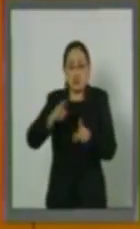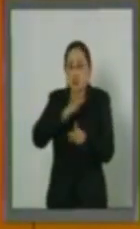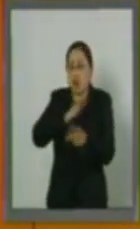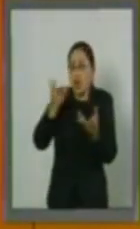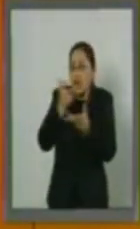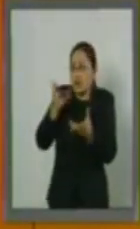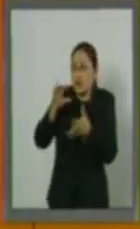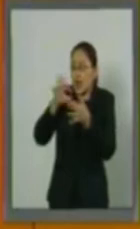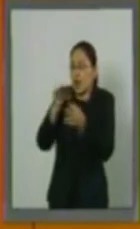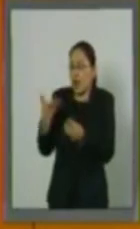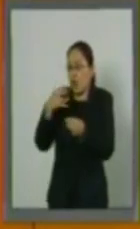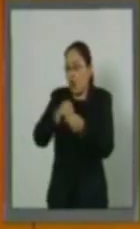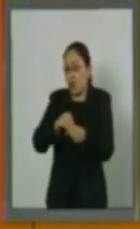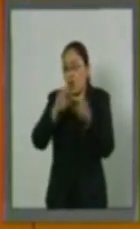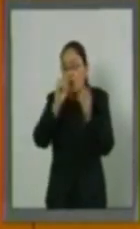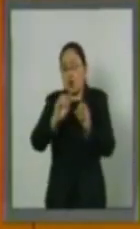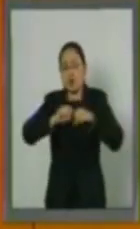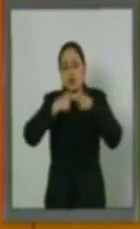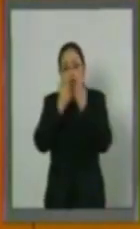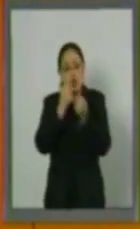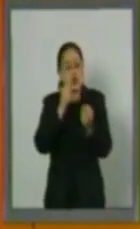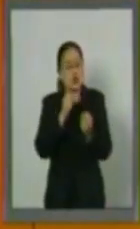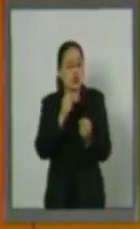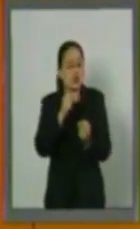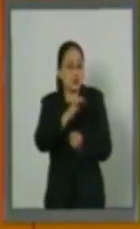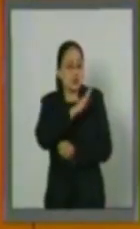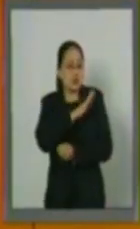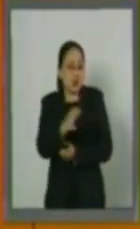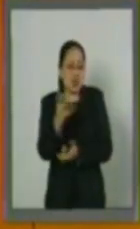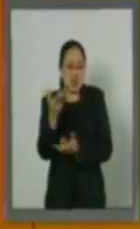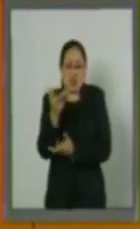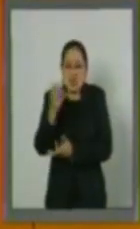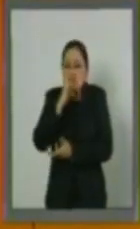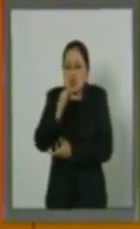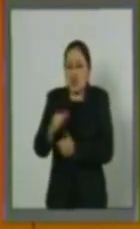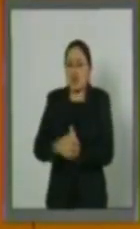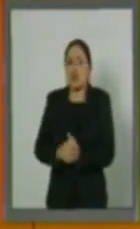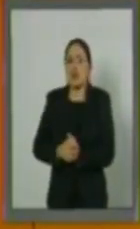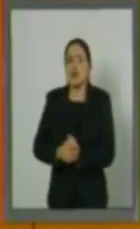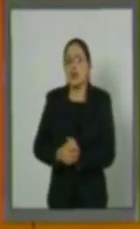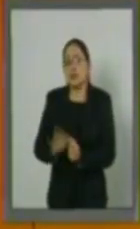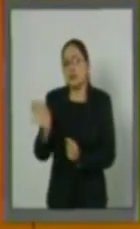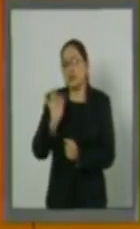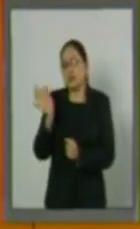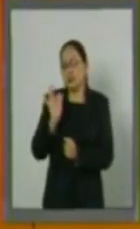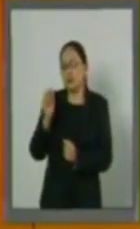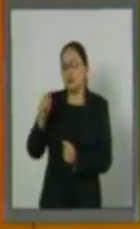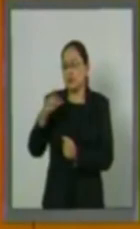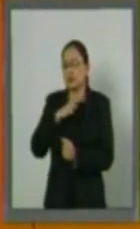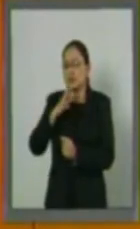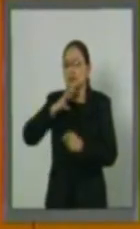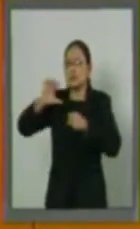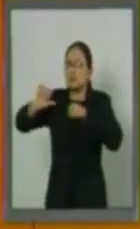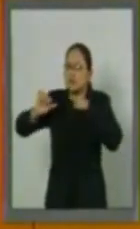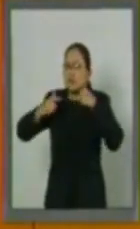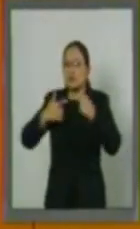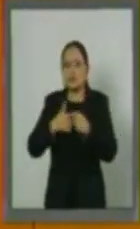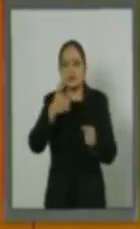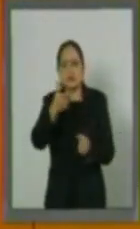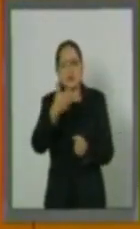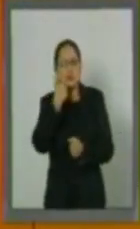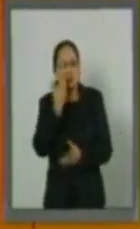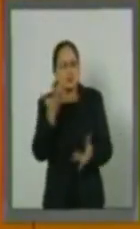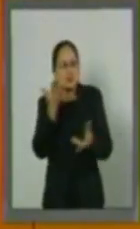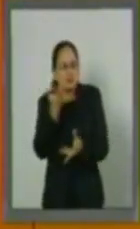o en este caso los socios no puedan adquirir algunos créditos o no puedan estar en un padrón de